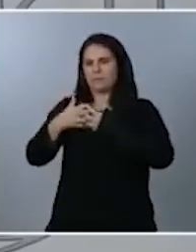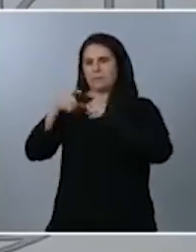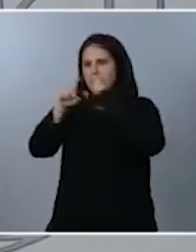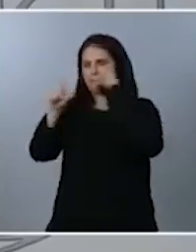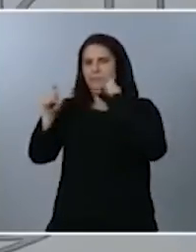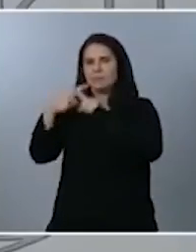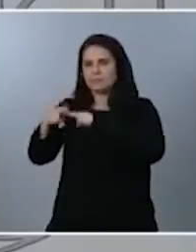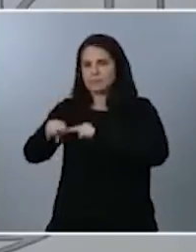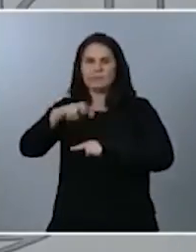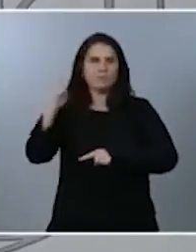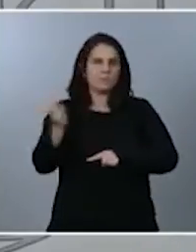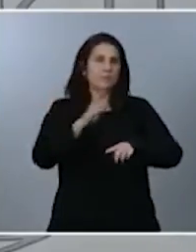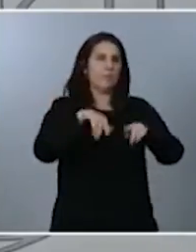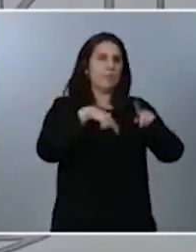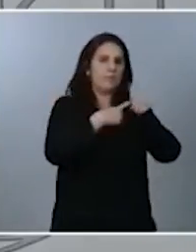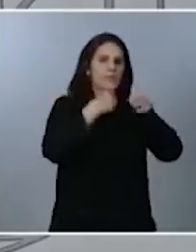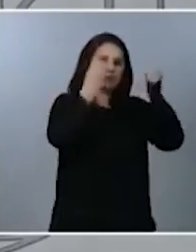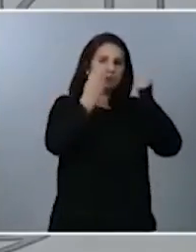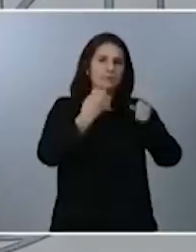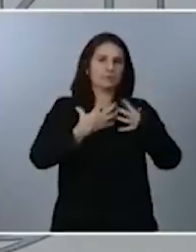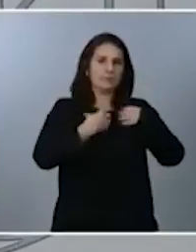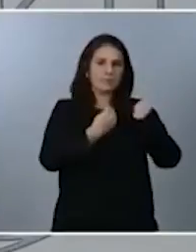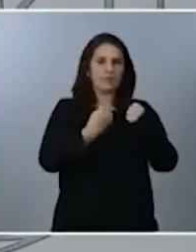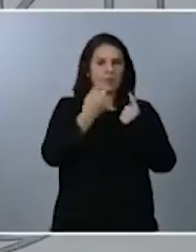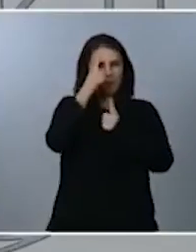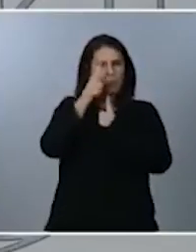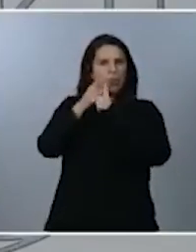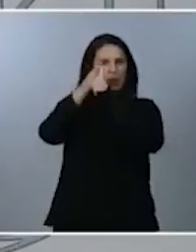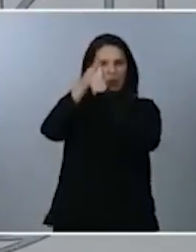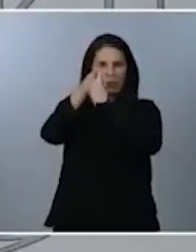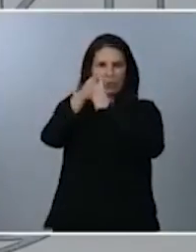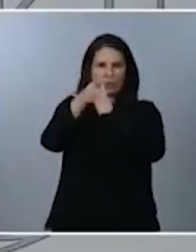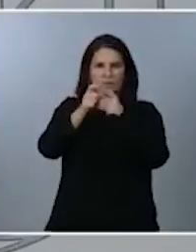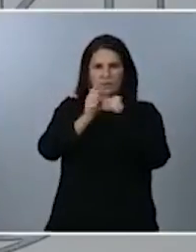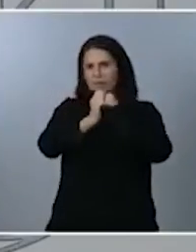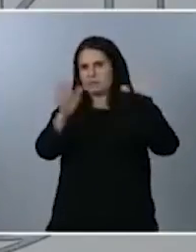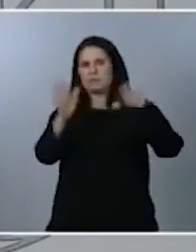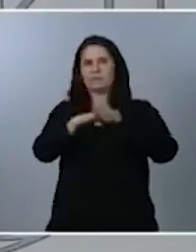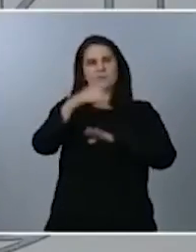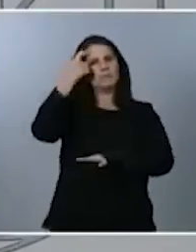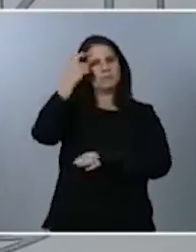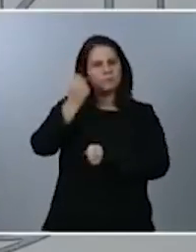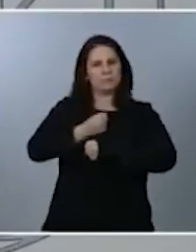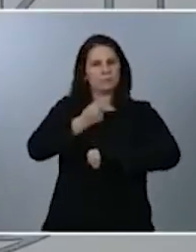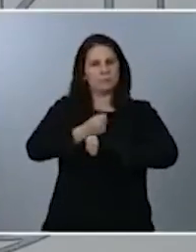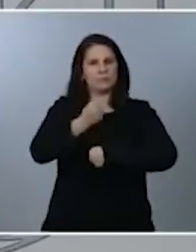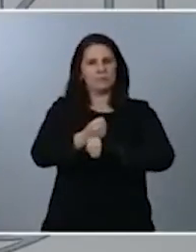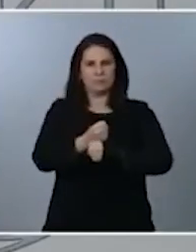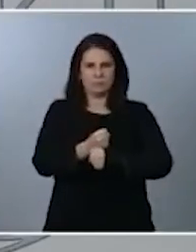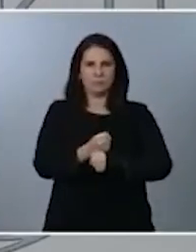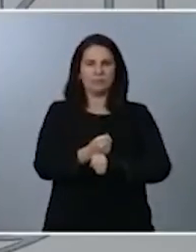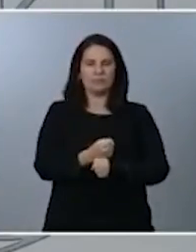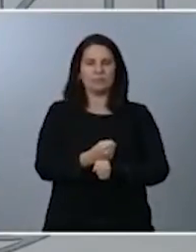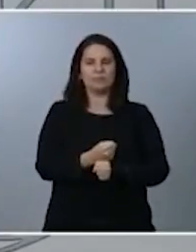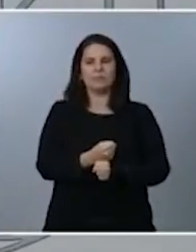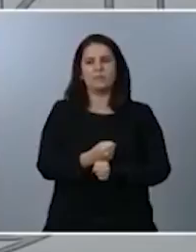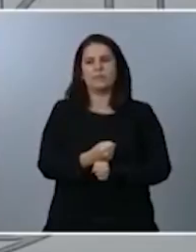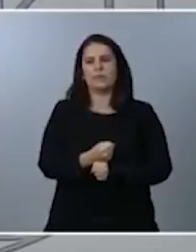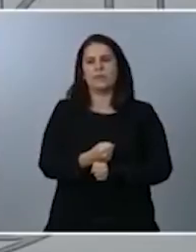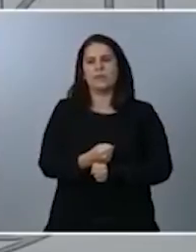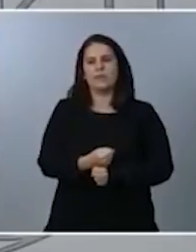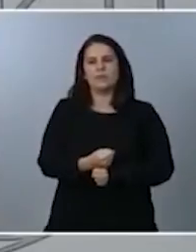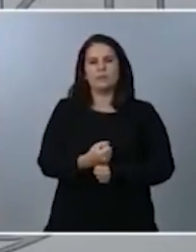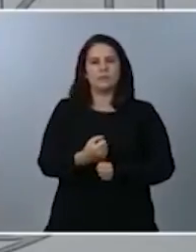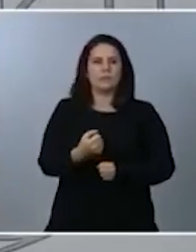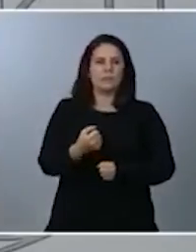tienen que tener un horizonte cierto en donde trabajar en función de lo que entendemos van a ser situaciones de rebrote,